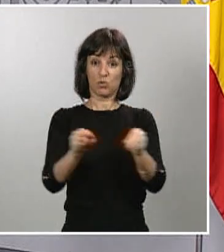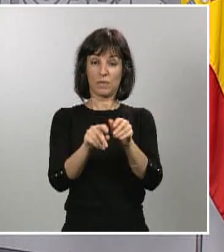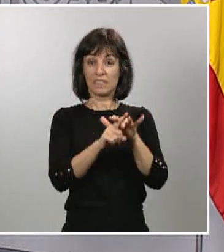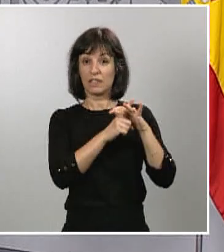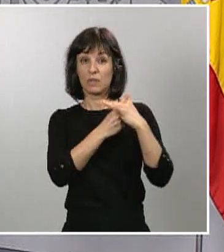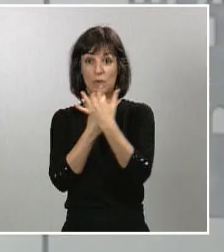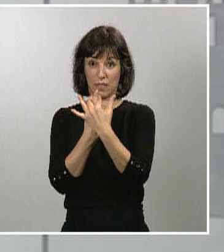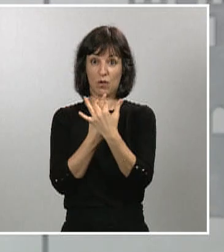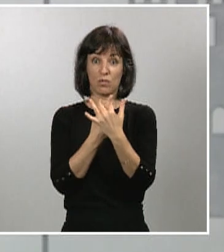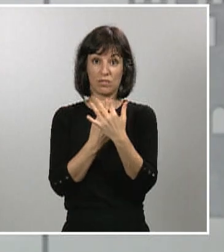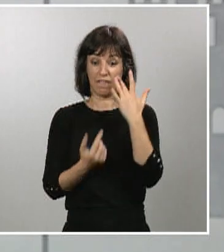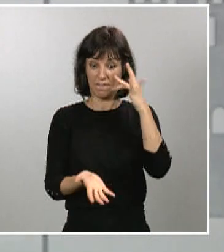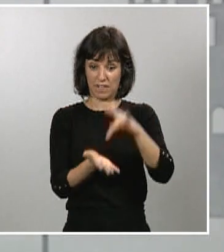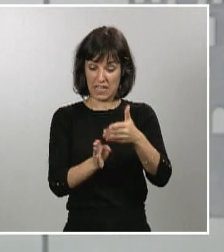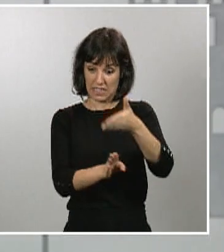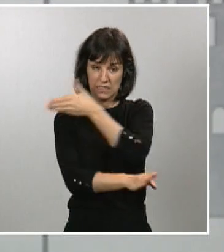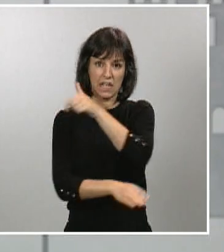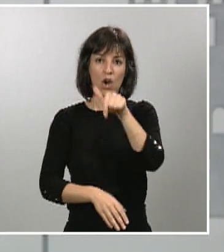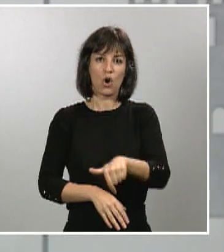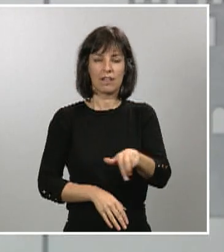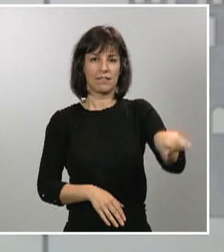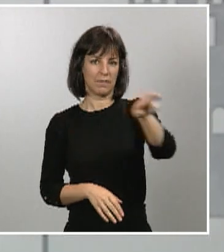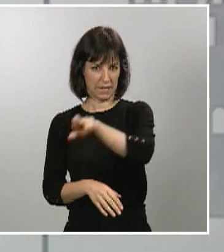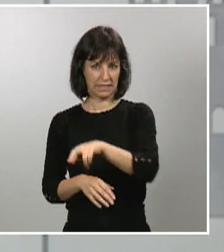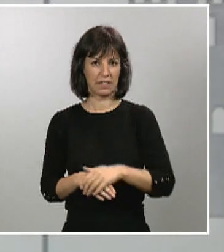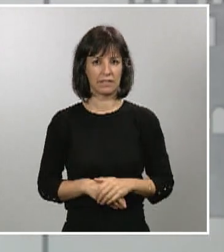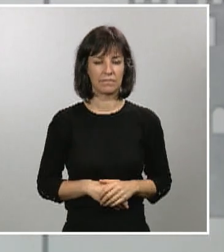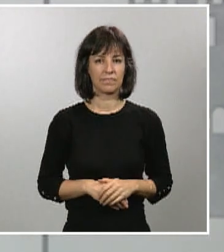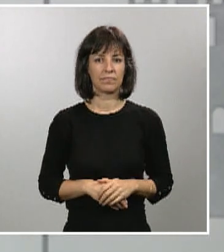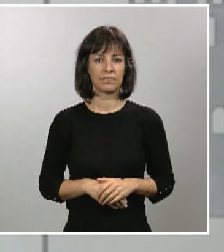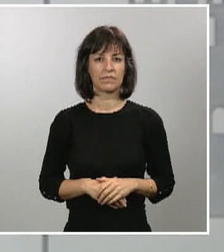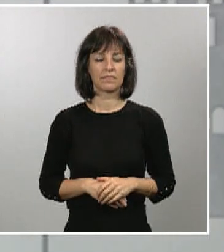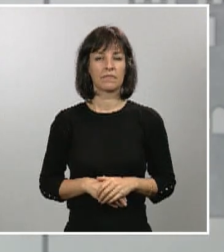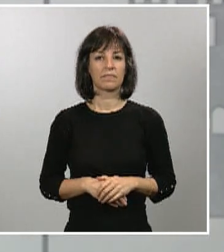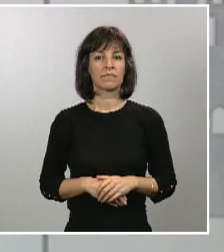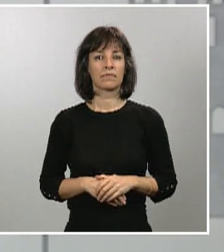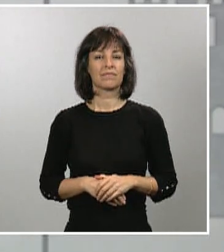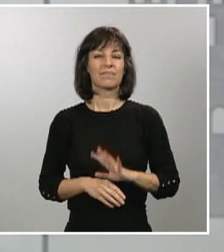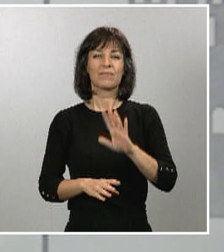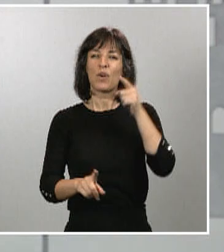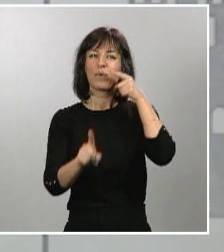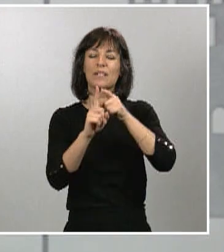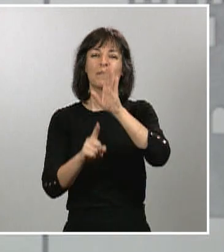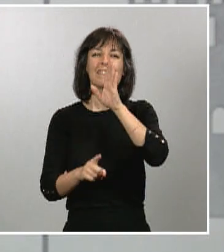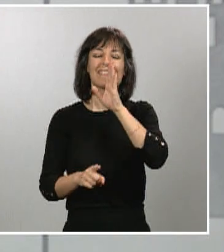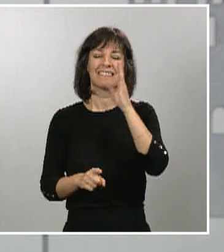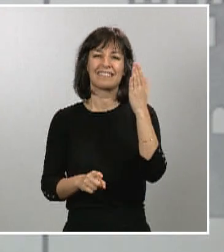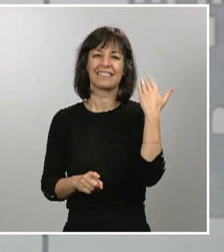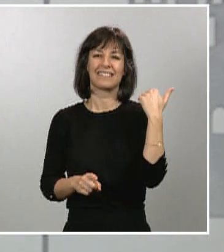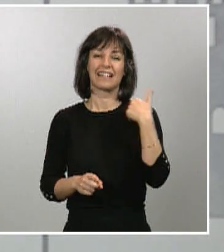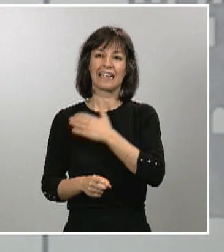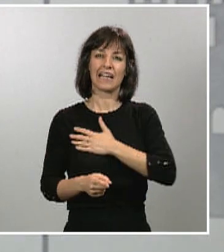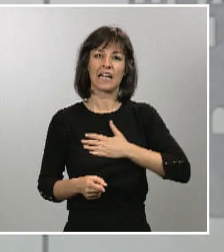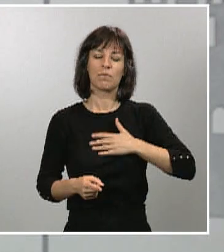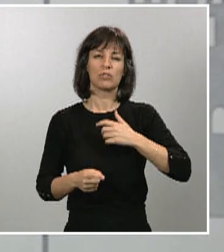fecha de hoy. Bueno, en materia de suministros, el objetivo que nos habíamos planteado de entregas estables y permanentes,